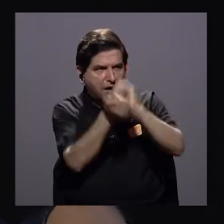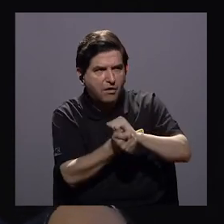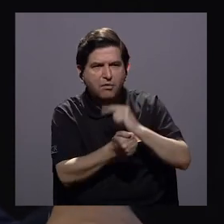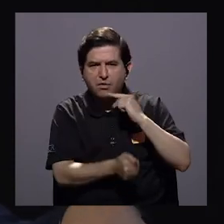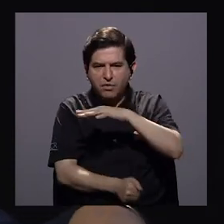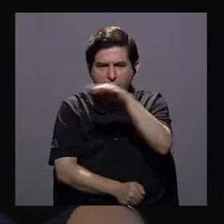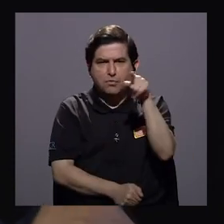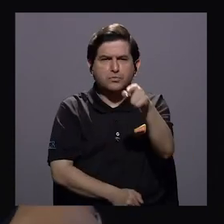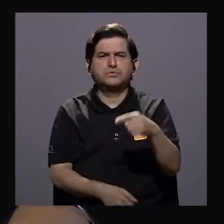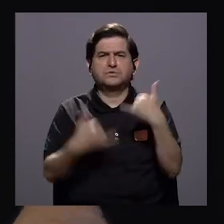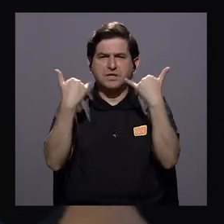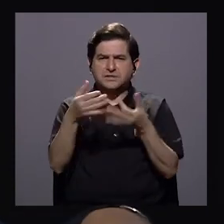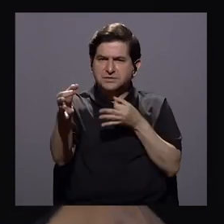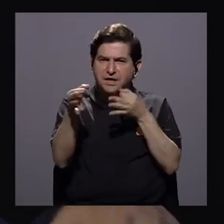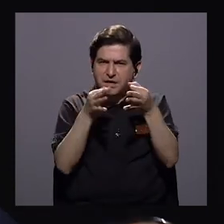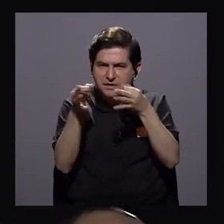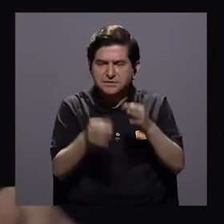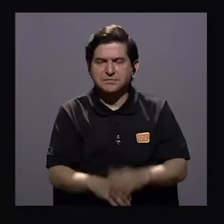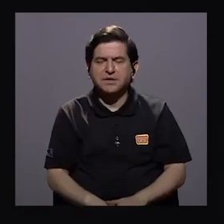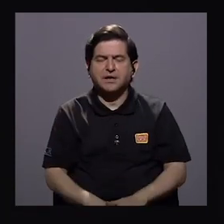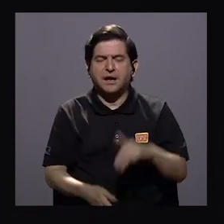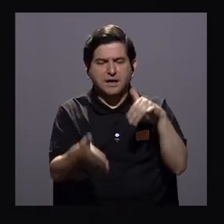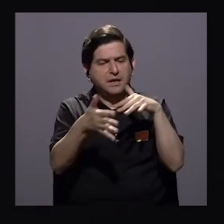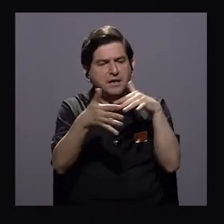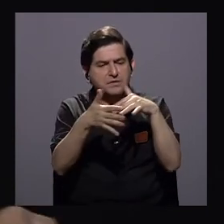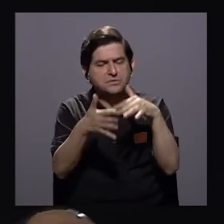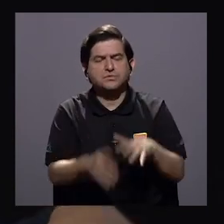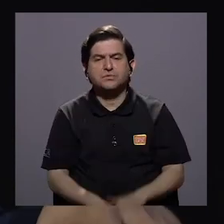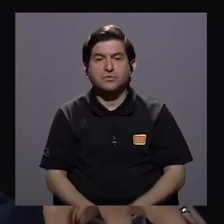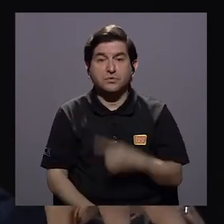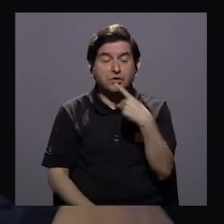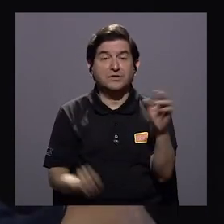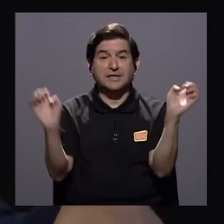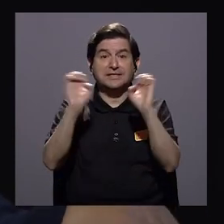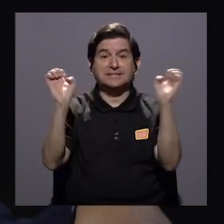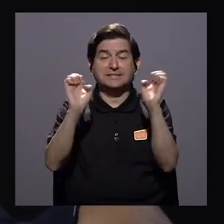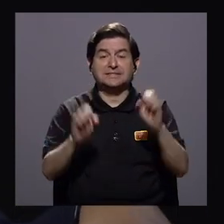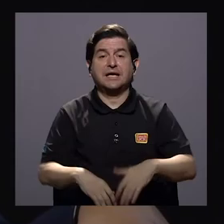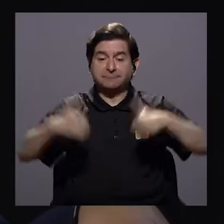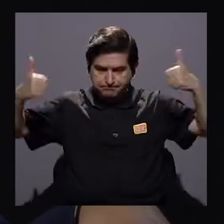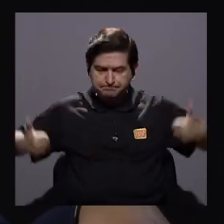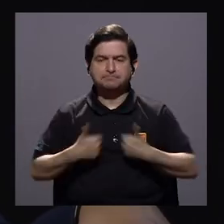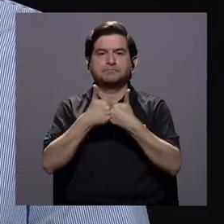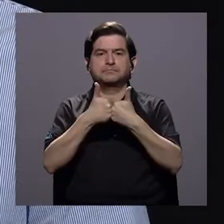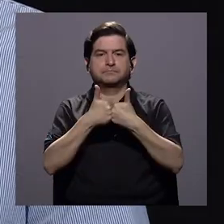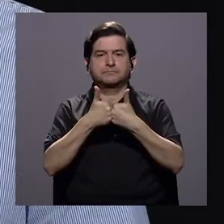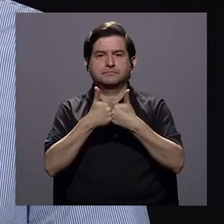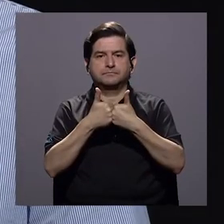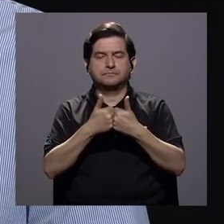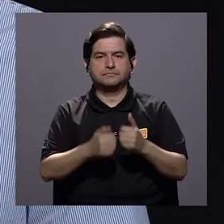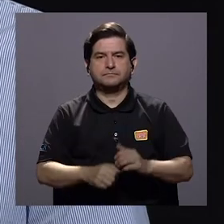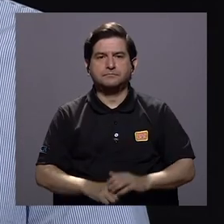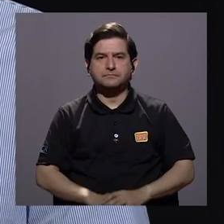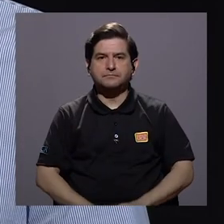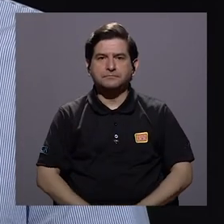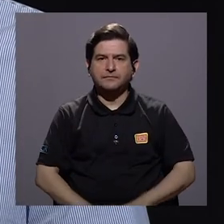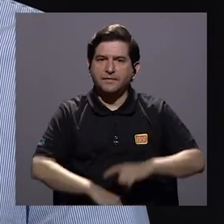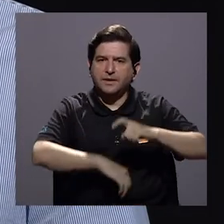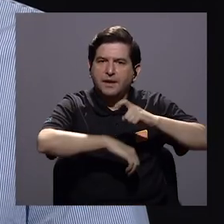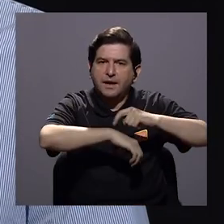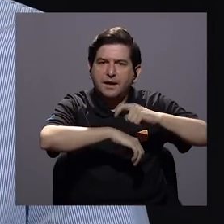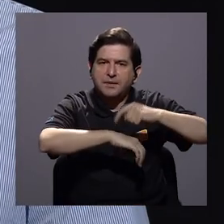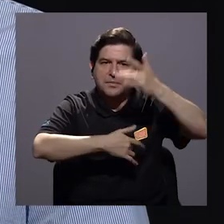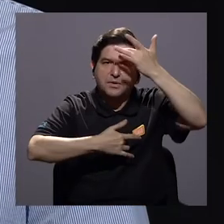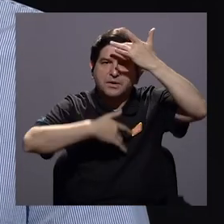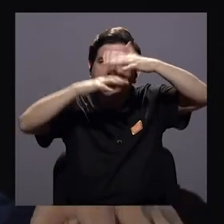sobre una realidad que usted ha venido estudiando y que me parece que es muy valiosa y eso usted dice las emergencias son un desafío ¿verdad? ahora, en